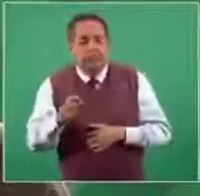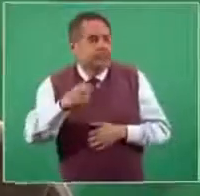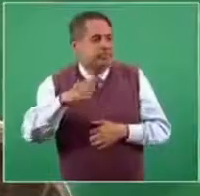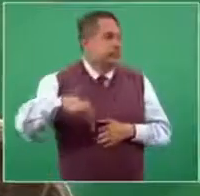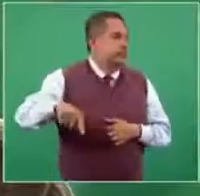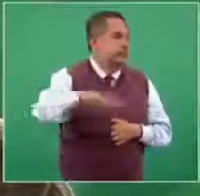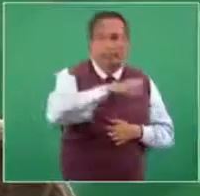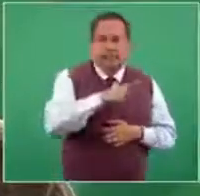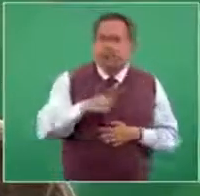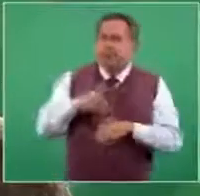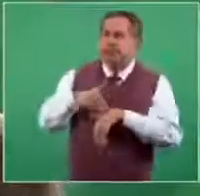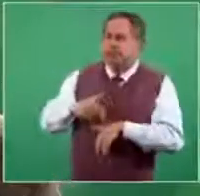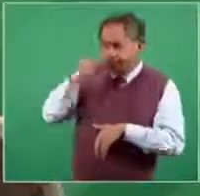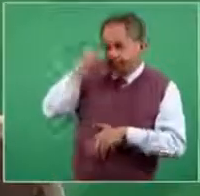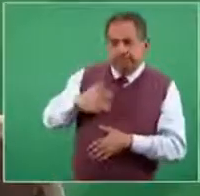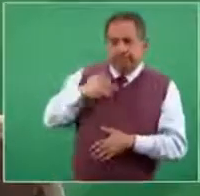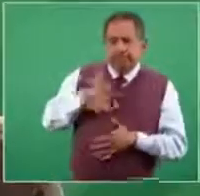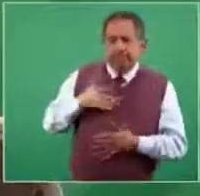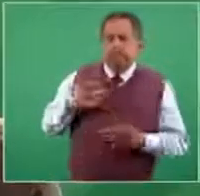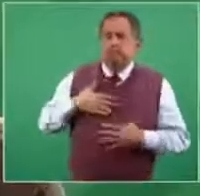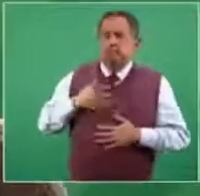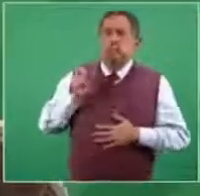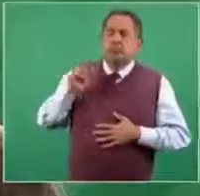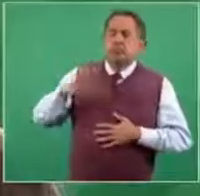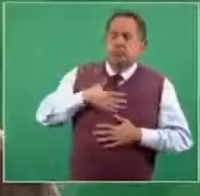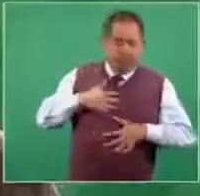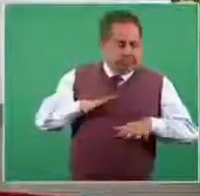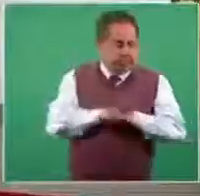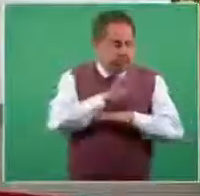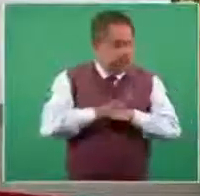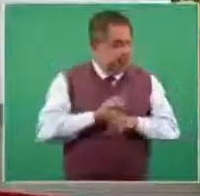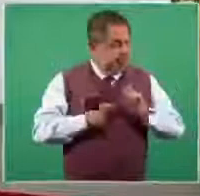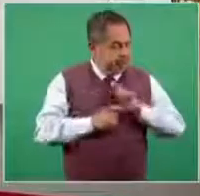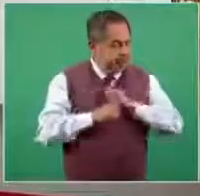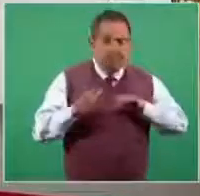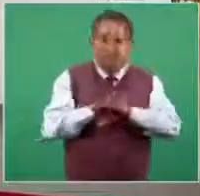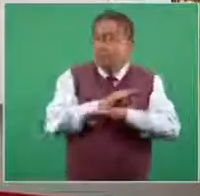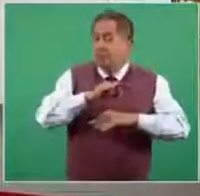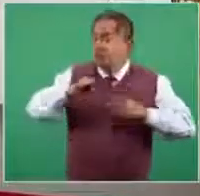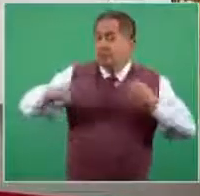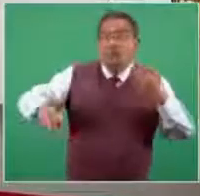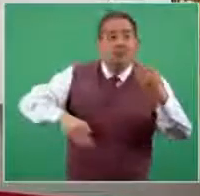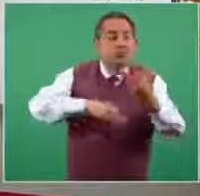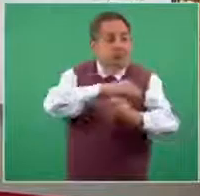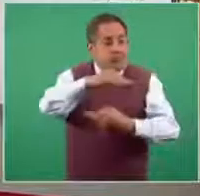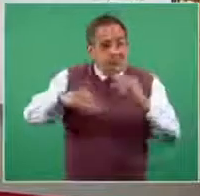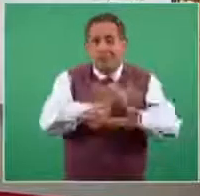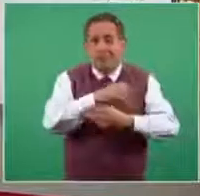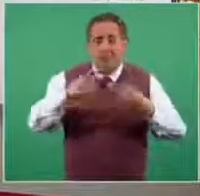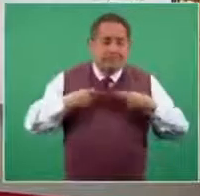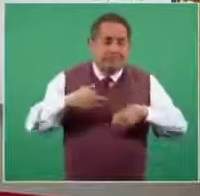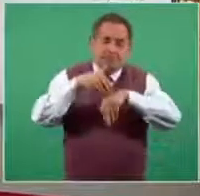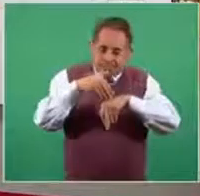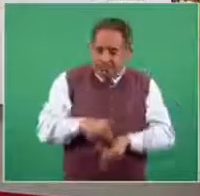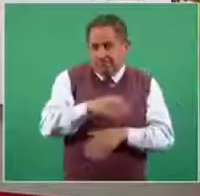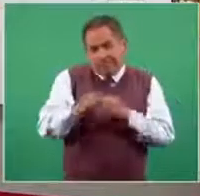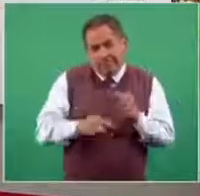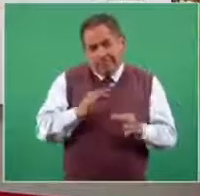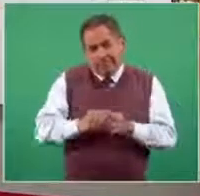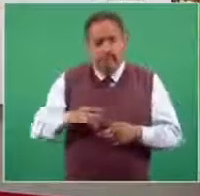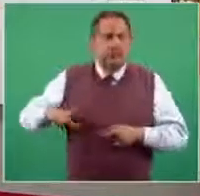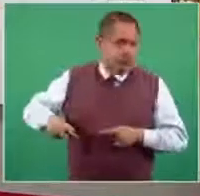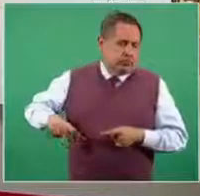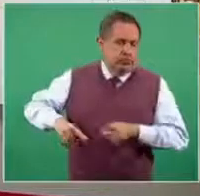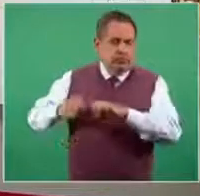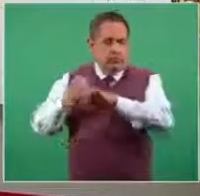para cambiar conductas por parte de todos los miembros de la sociedad, los gobiernos estatales,